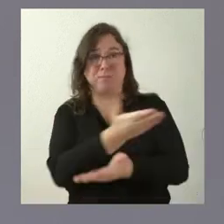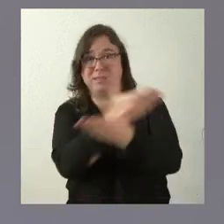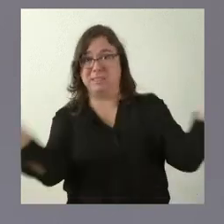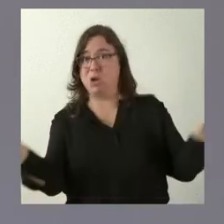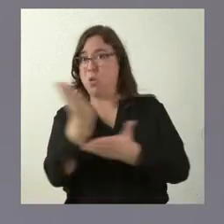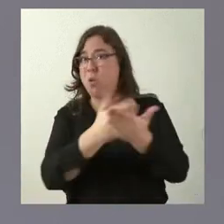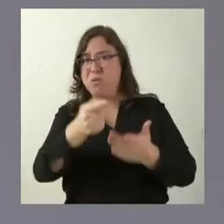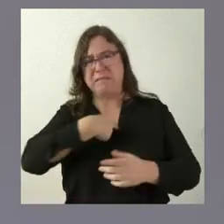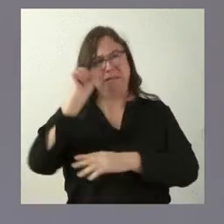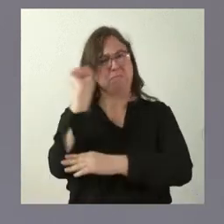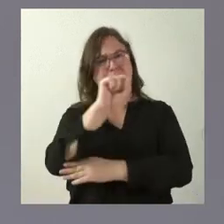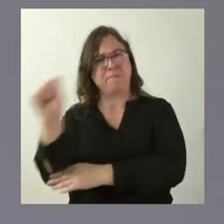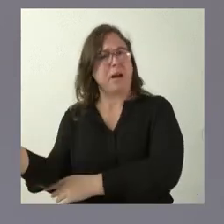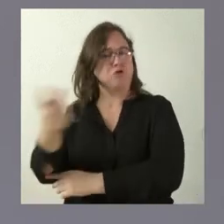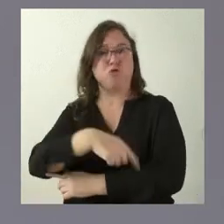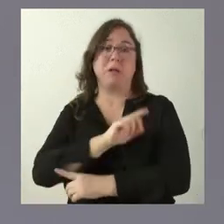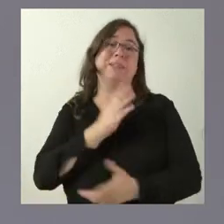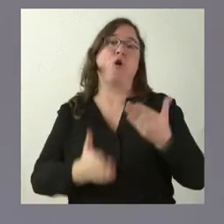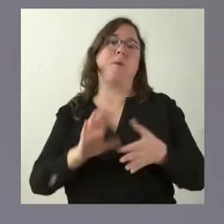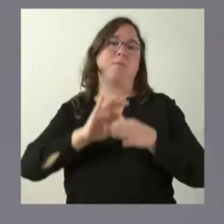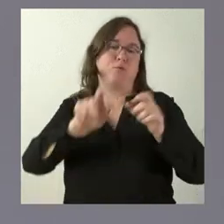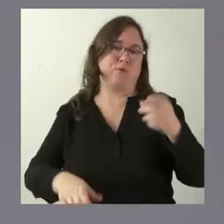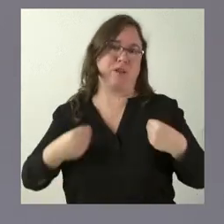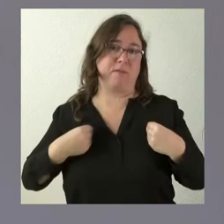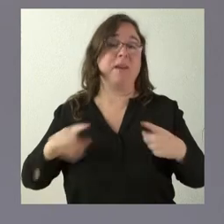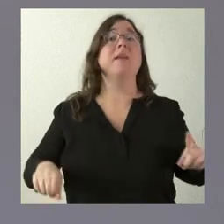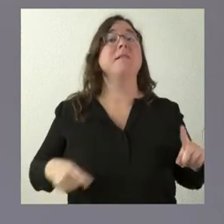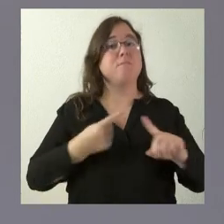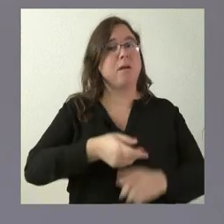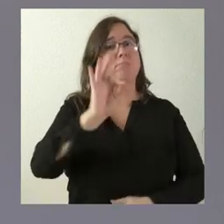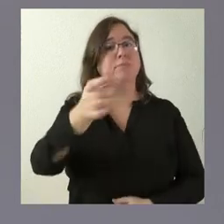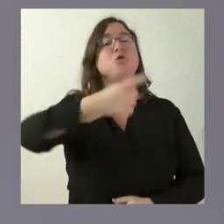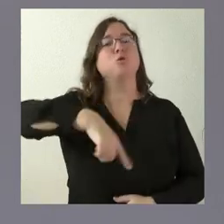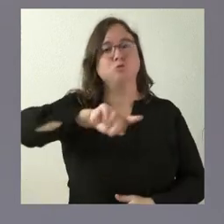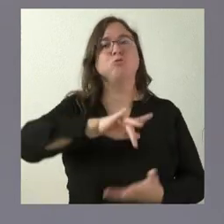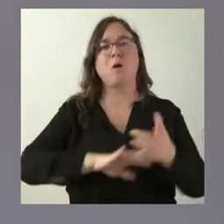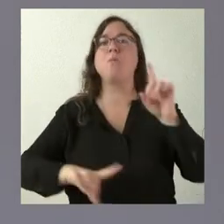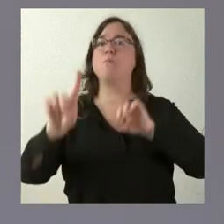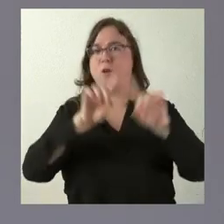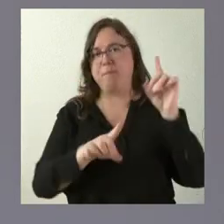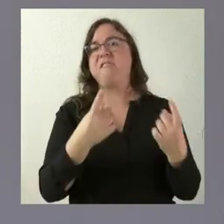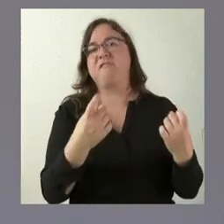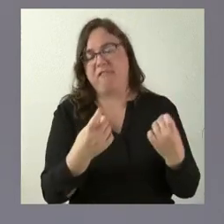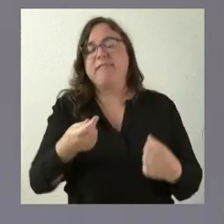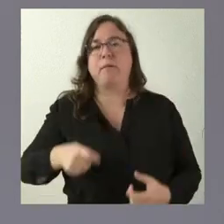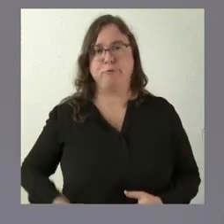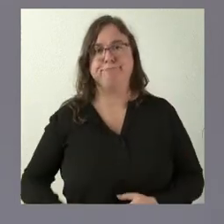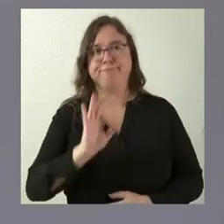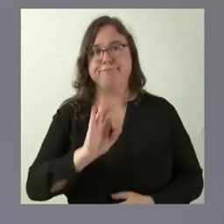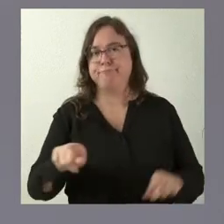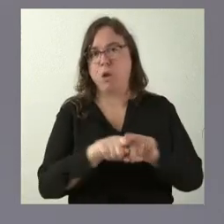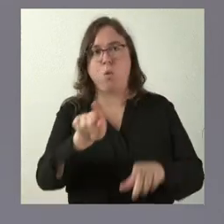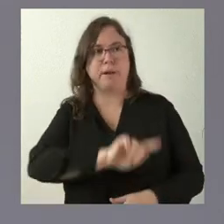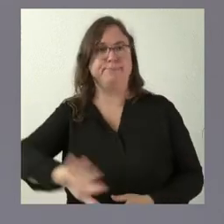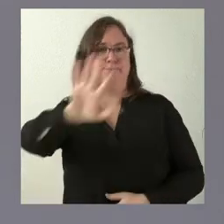autónoma en relación con nuestra población, pero también es verdad que tenemos problemas de personal como tiene en el conjunto de las